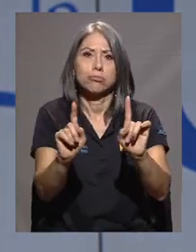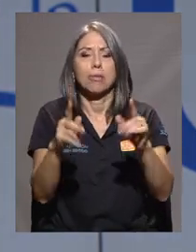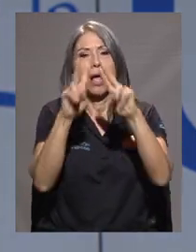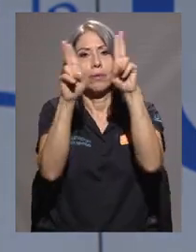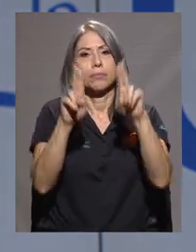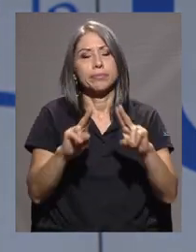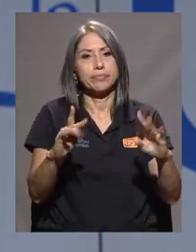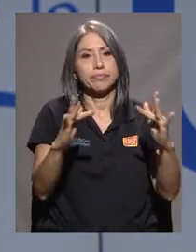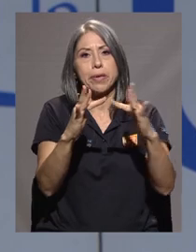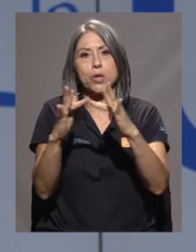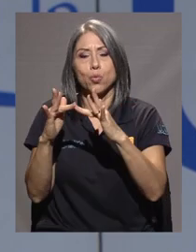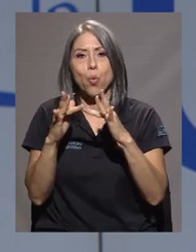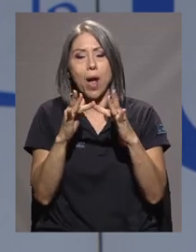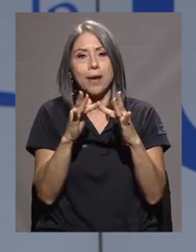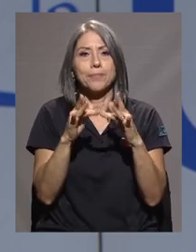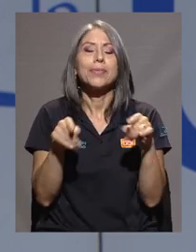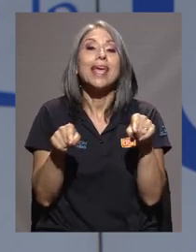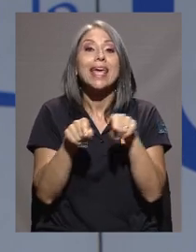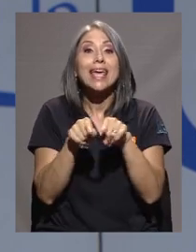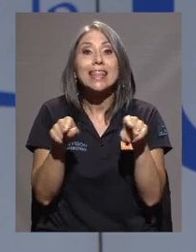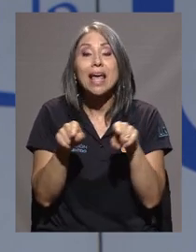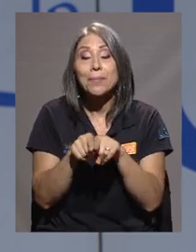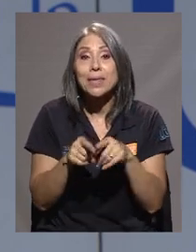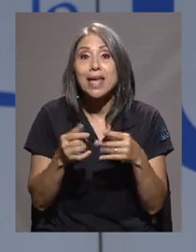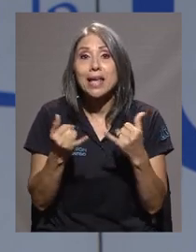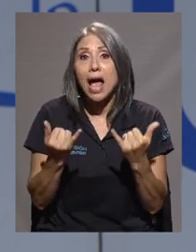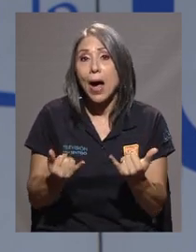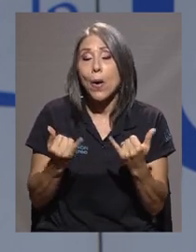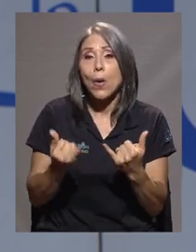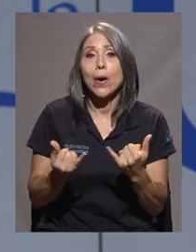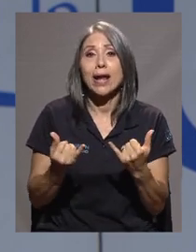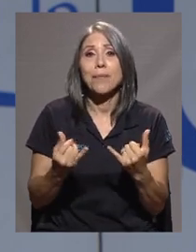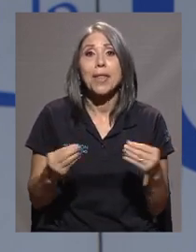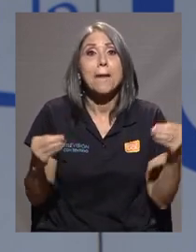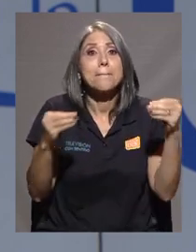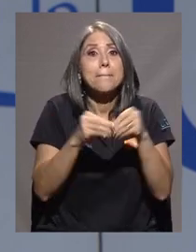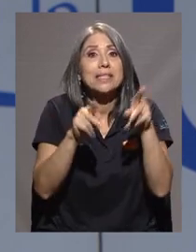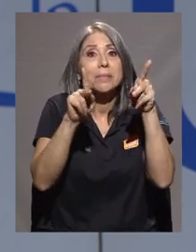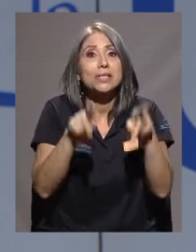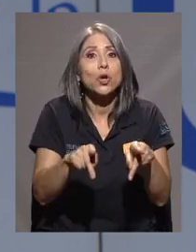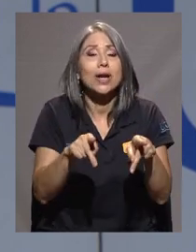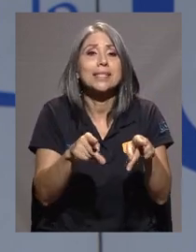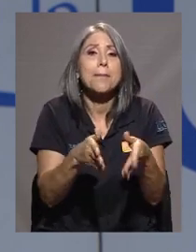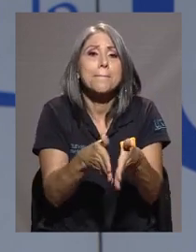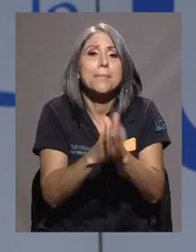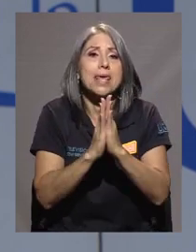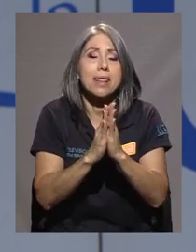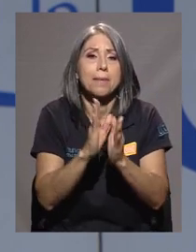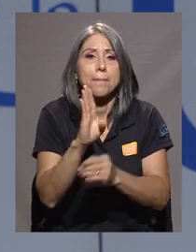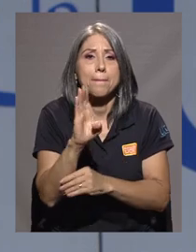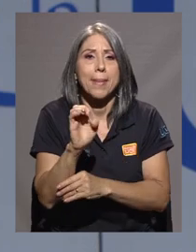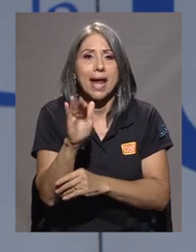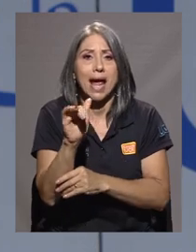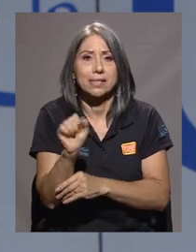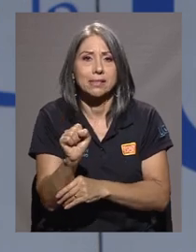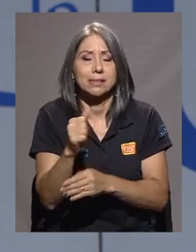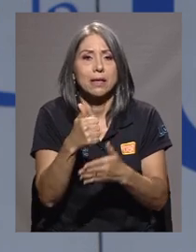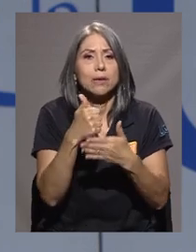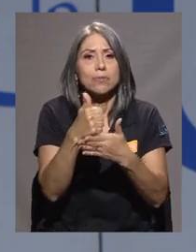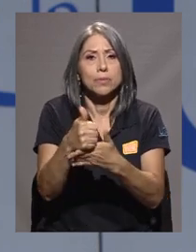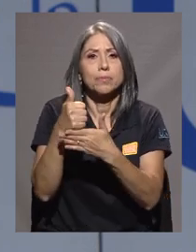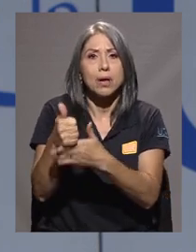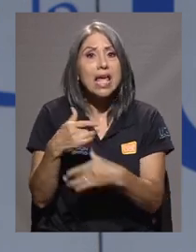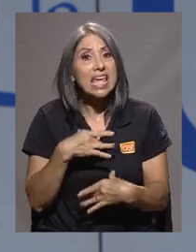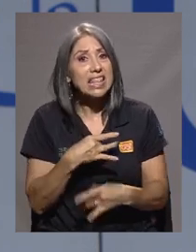pero por otro lado también contamos con un aumento significativo de la demanda de becas y eso ha sido muy interesante.